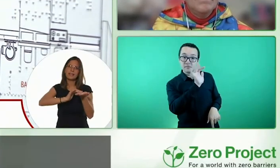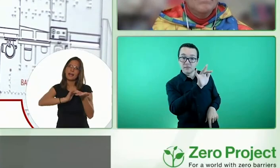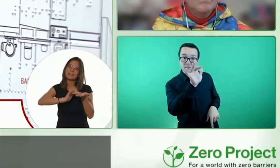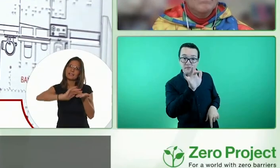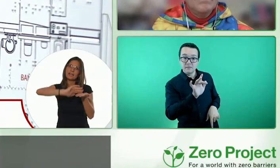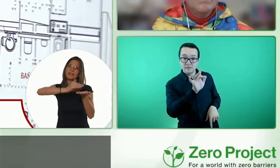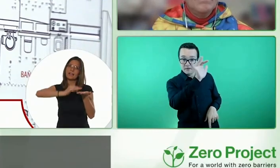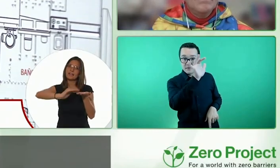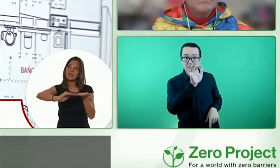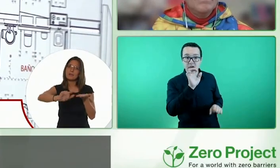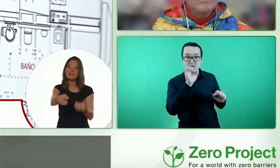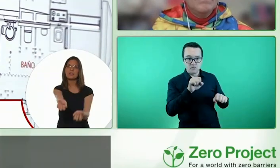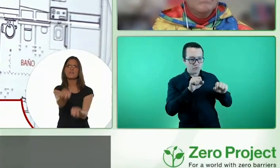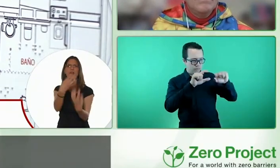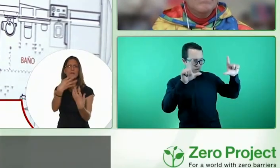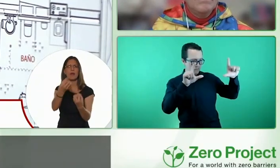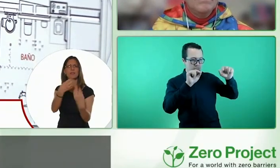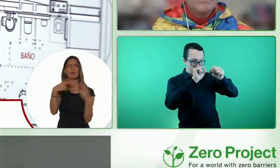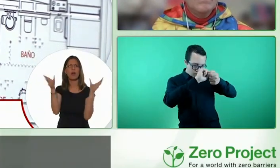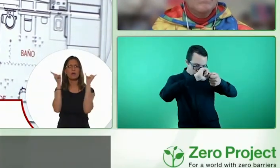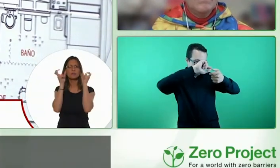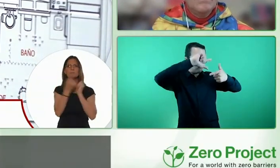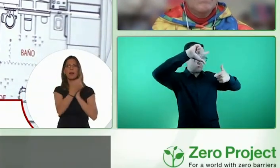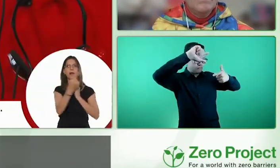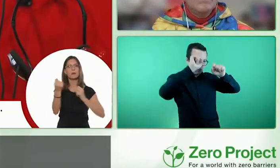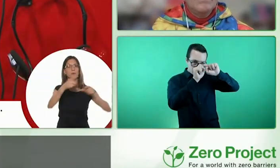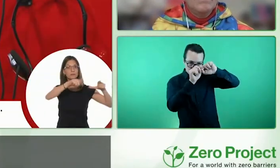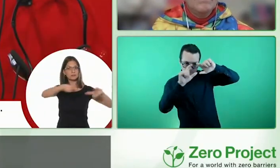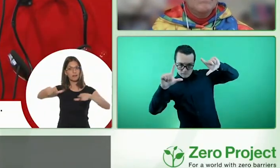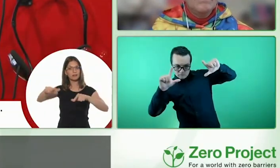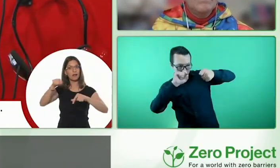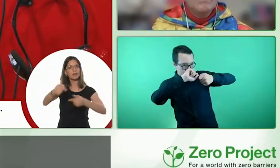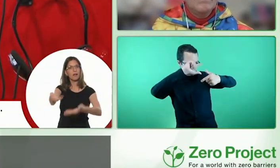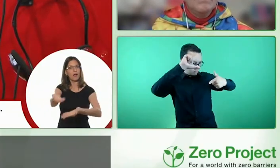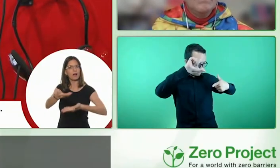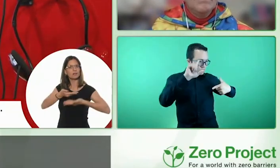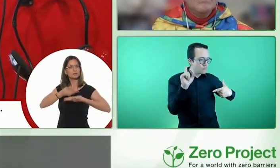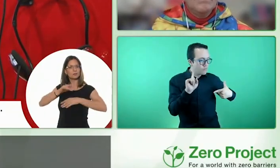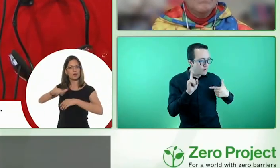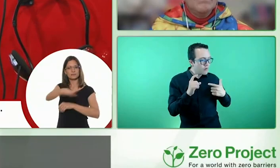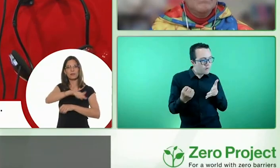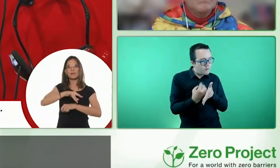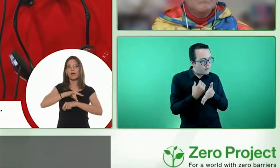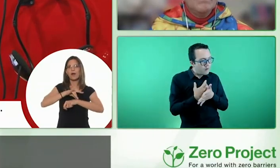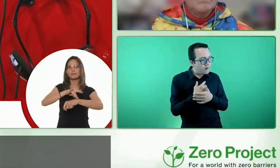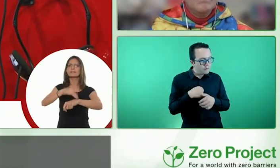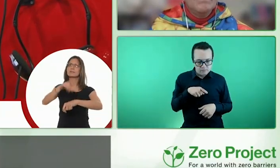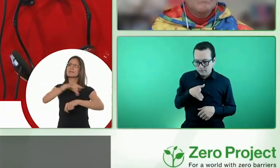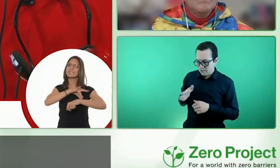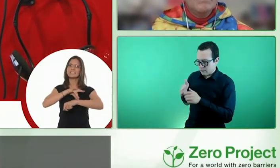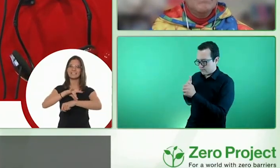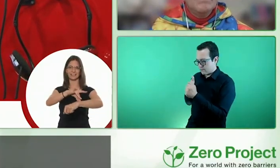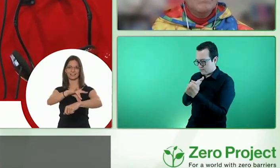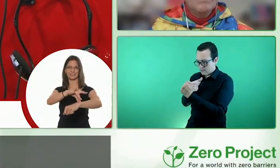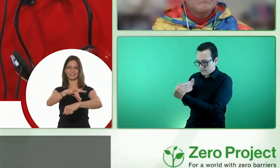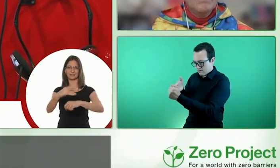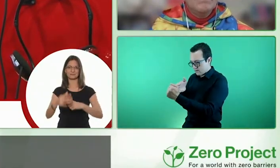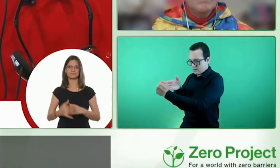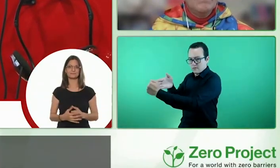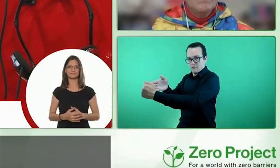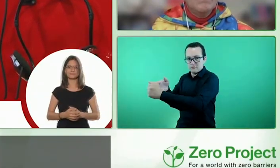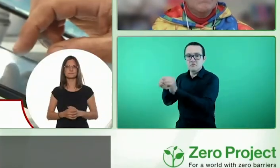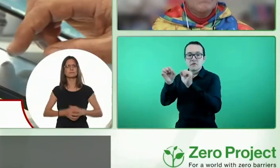relieve que da acceso a información auditiva sobre cada estancia. Esto te ayudará a orientarte en el espacio y guiar el recorrido.